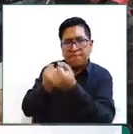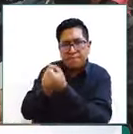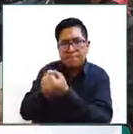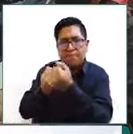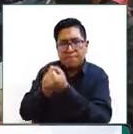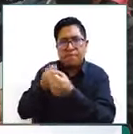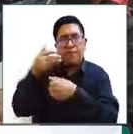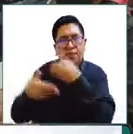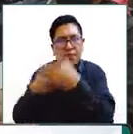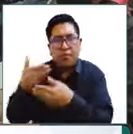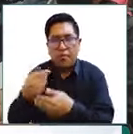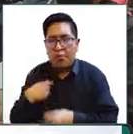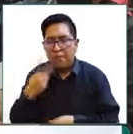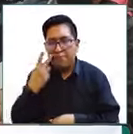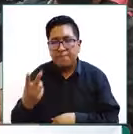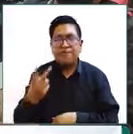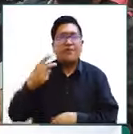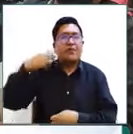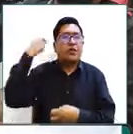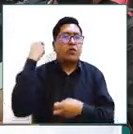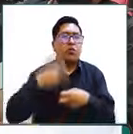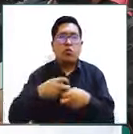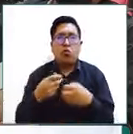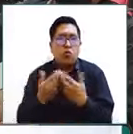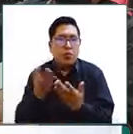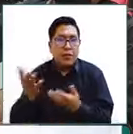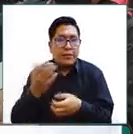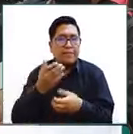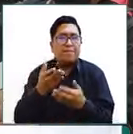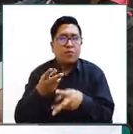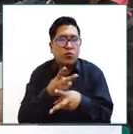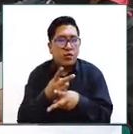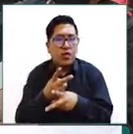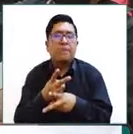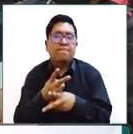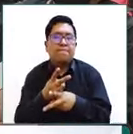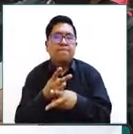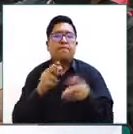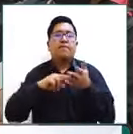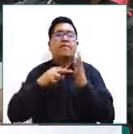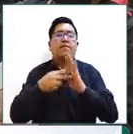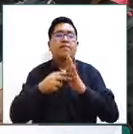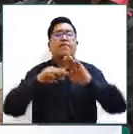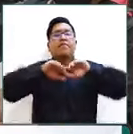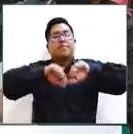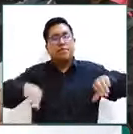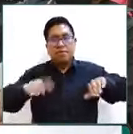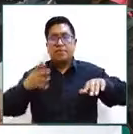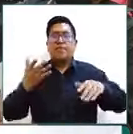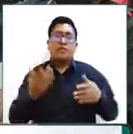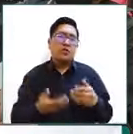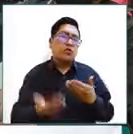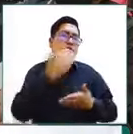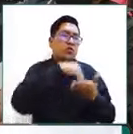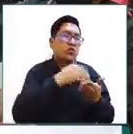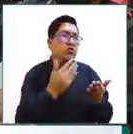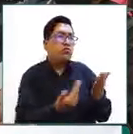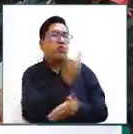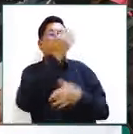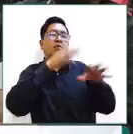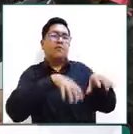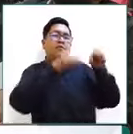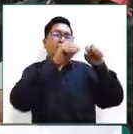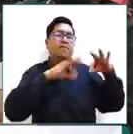es difícil que ellos vuelvan a recuperar el cuidado, recién hablaremos de las familias sustitutas. Pero es necesario que les